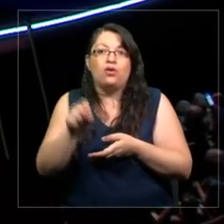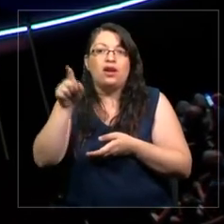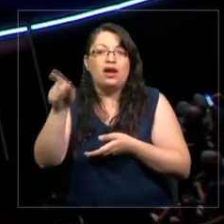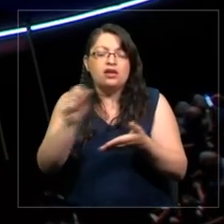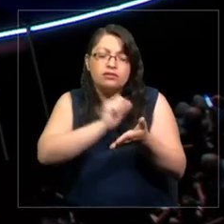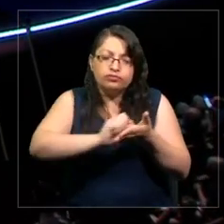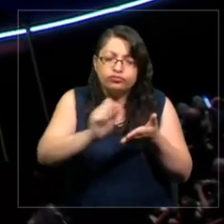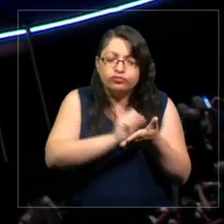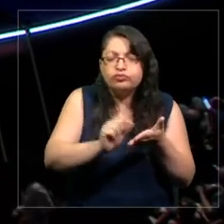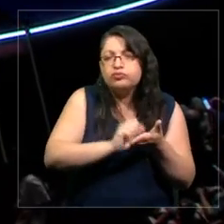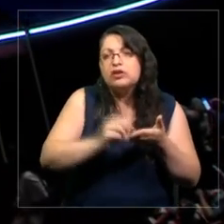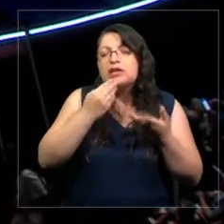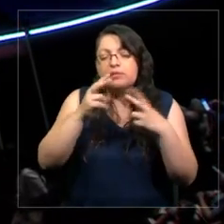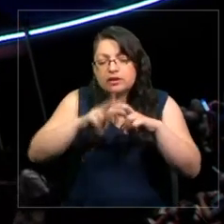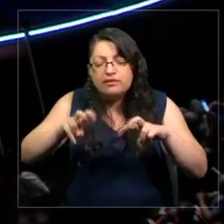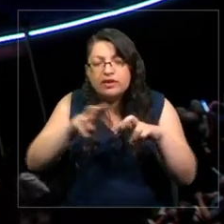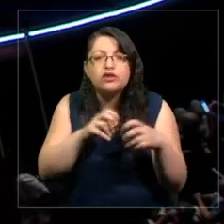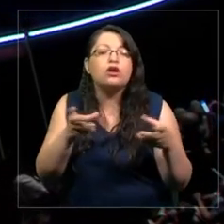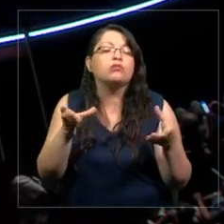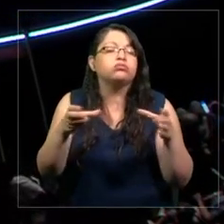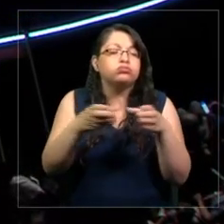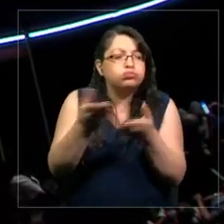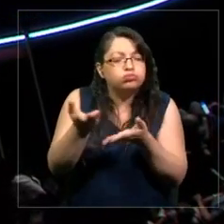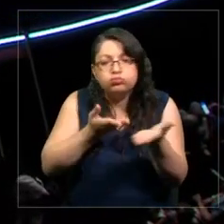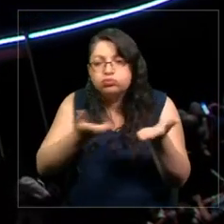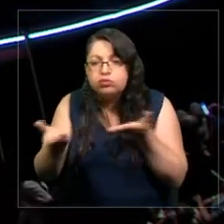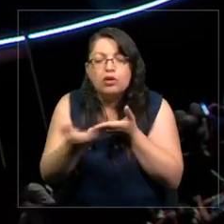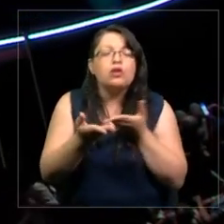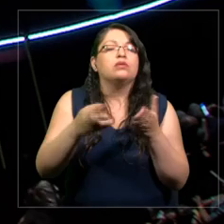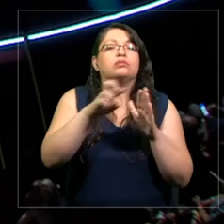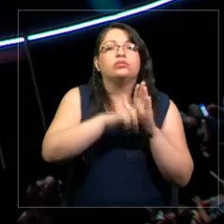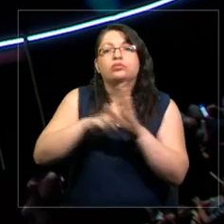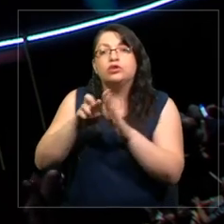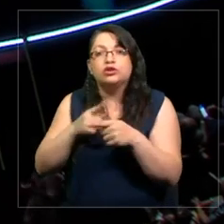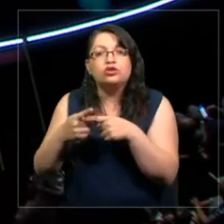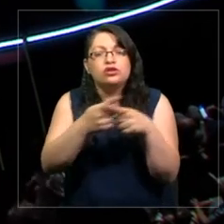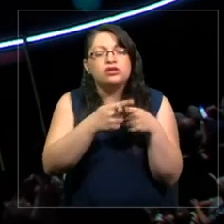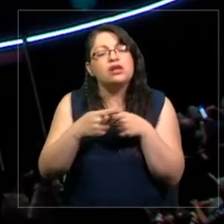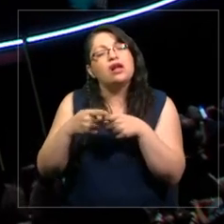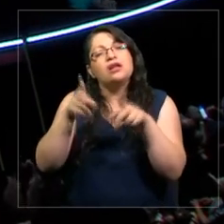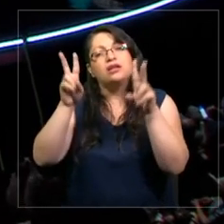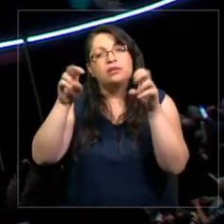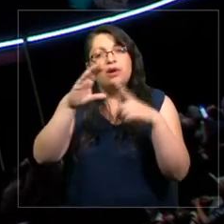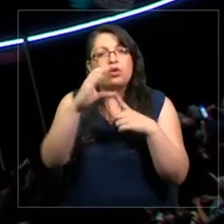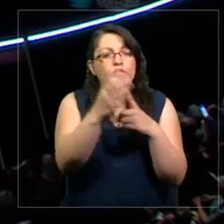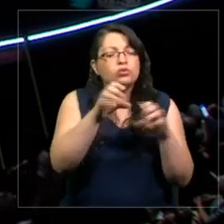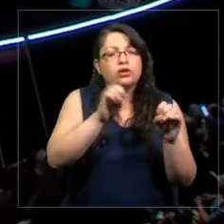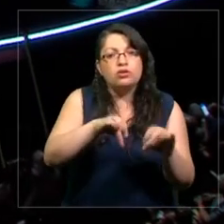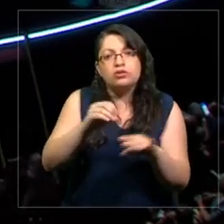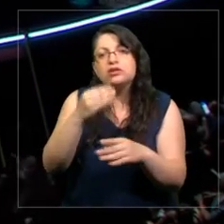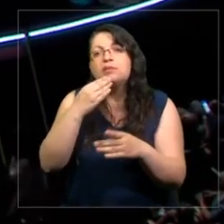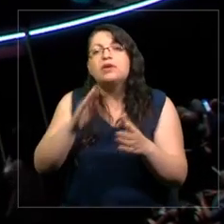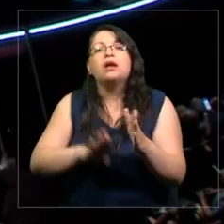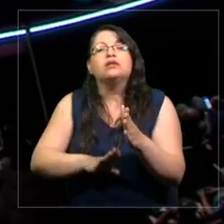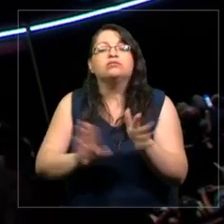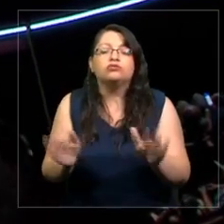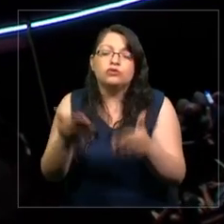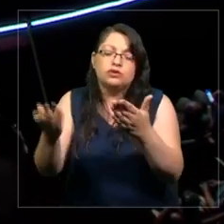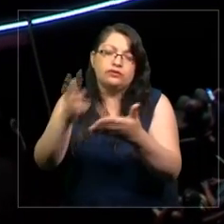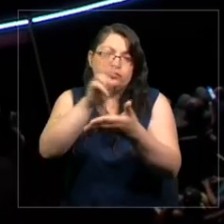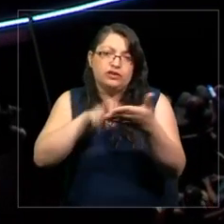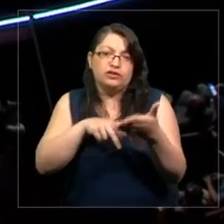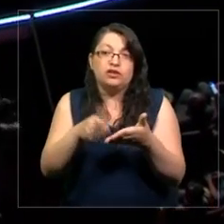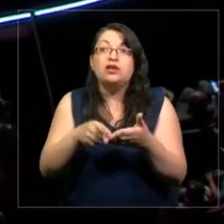literaria e investigadora, coordinadora de proyectos y programas sociales en el área de cultura, educación y fomento de la lectura.